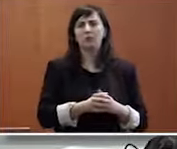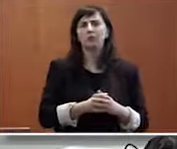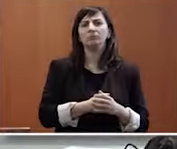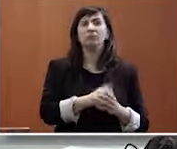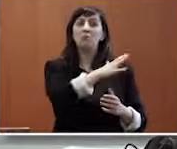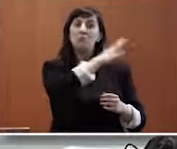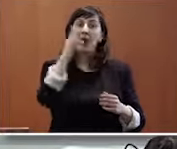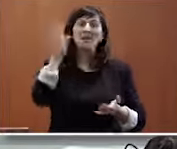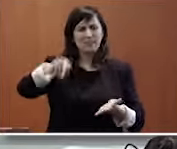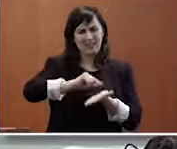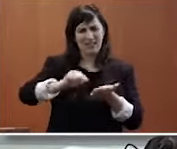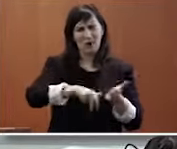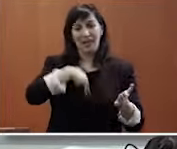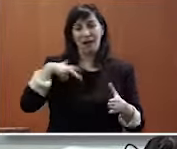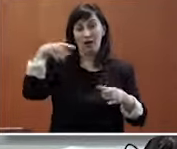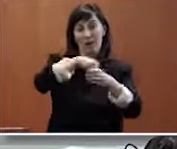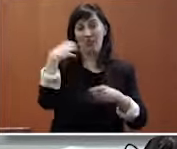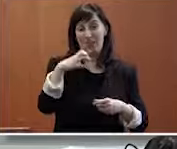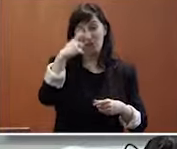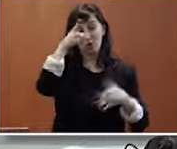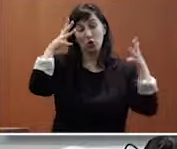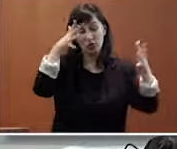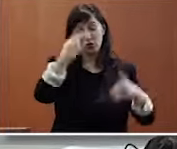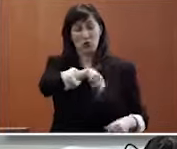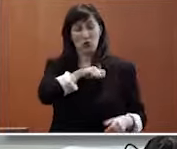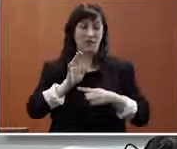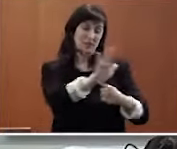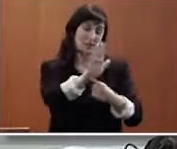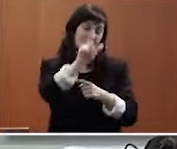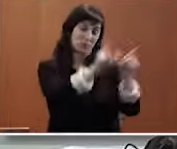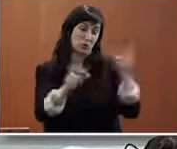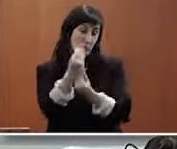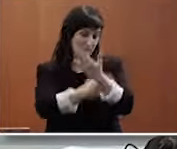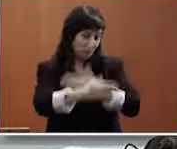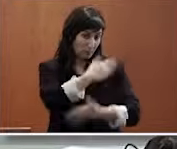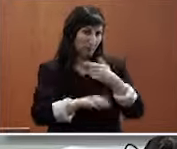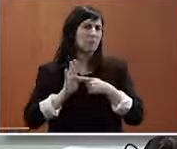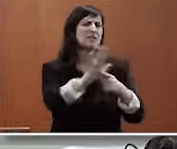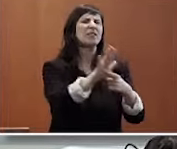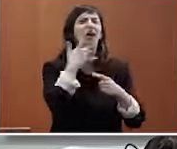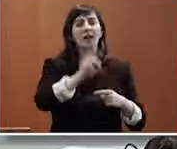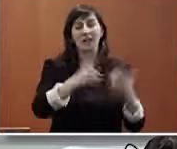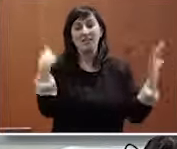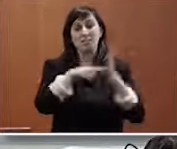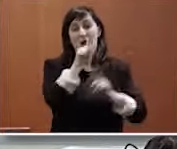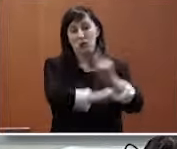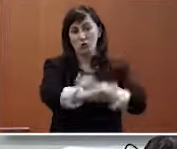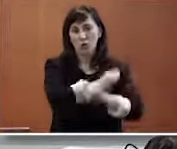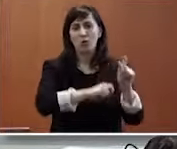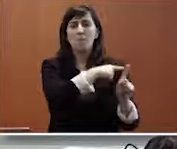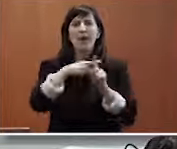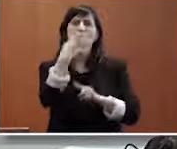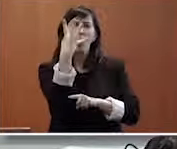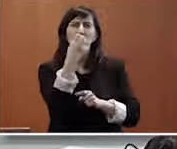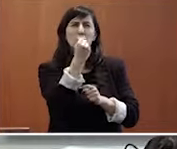Además, é secretario general del CERMI, que é o Consejo Español de Representantes de Personas con Discapacidade, que representa a 6.000 asociaciones e 4